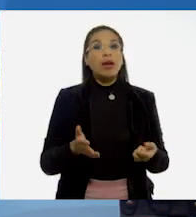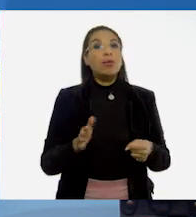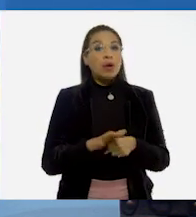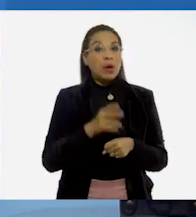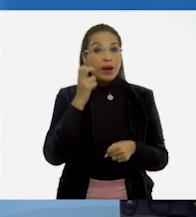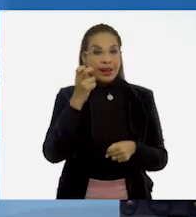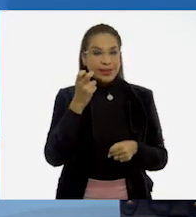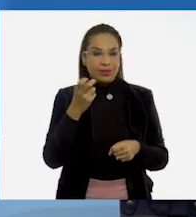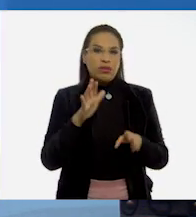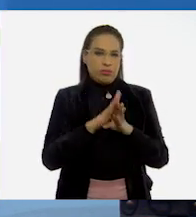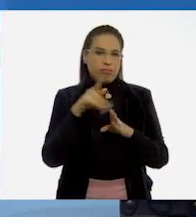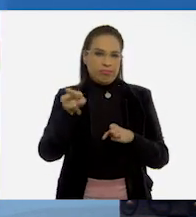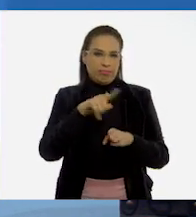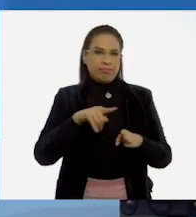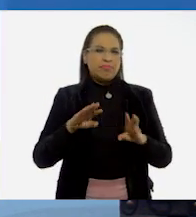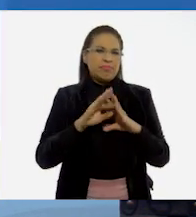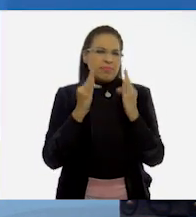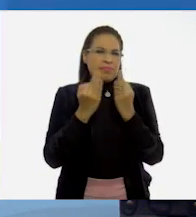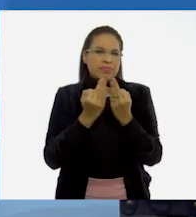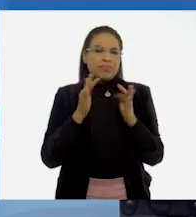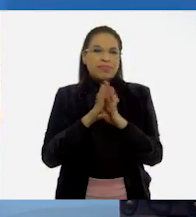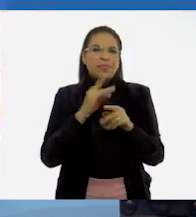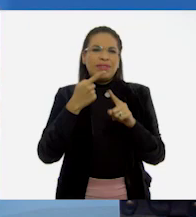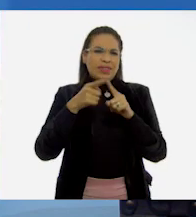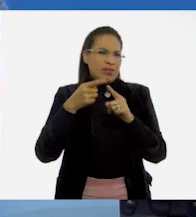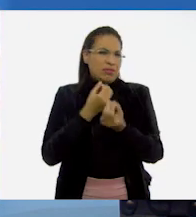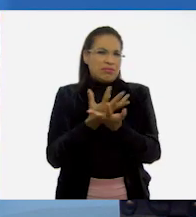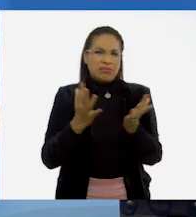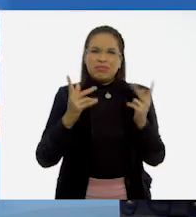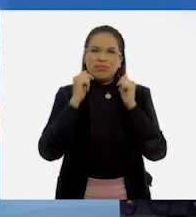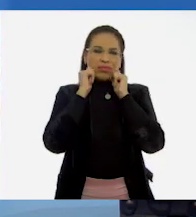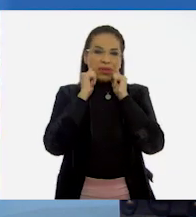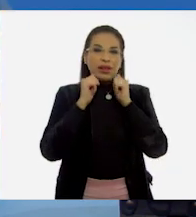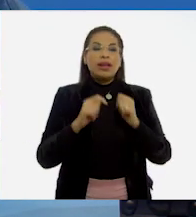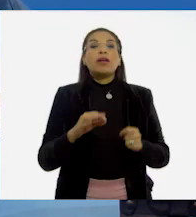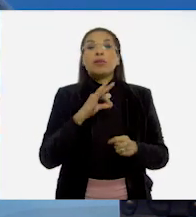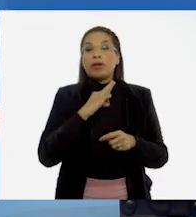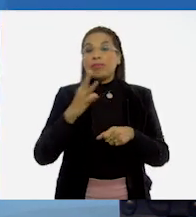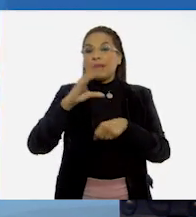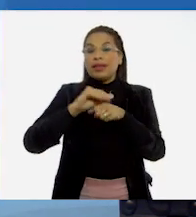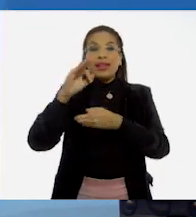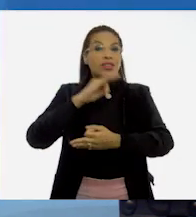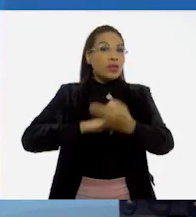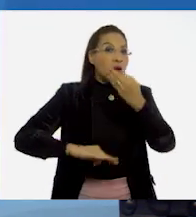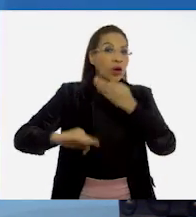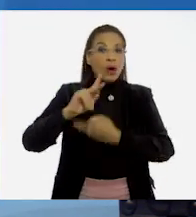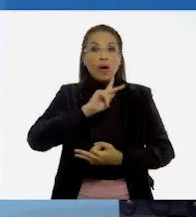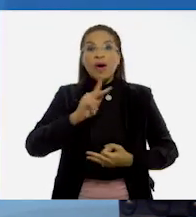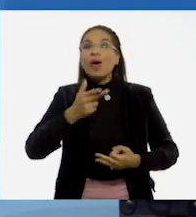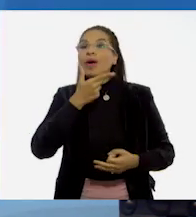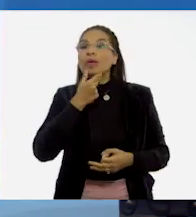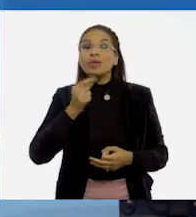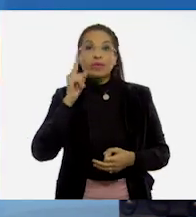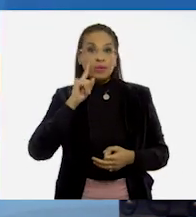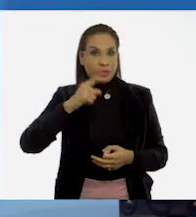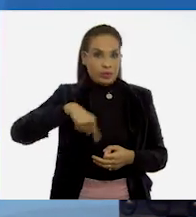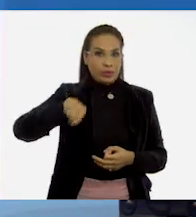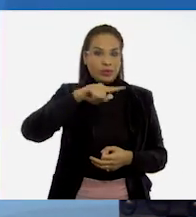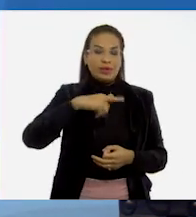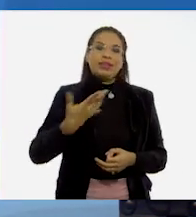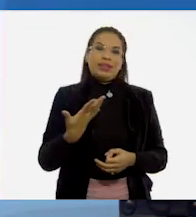que esta condición inherente es lo que permite que todas y todos